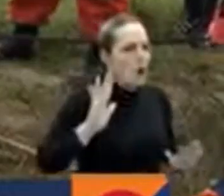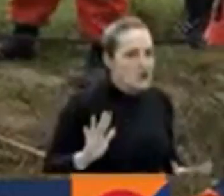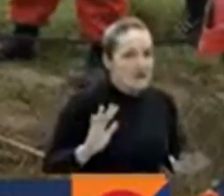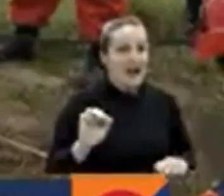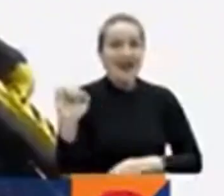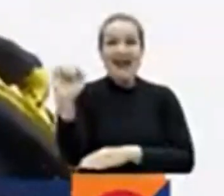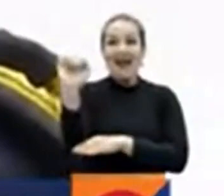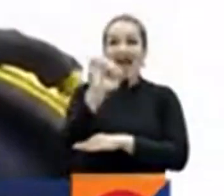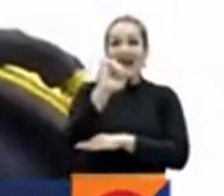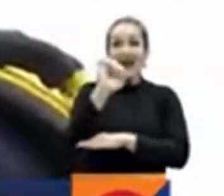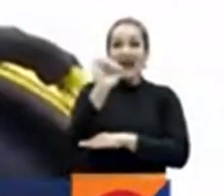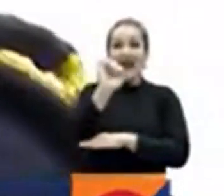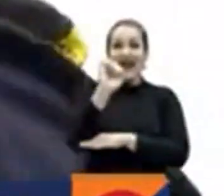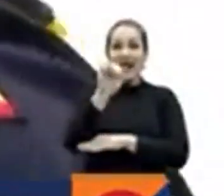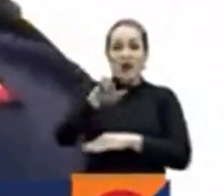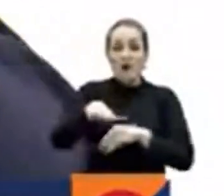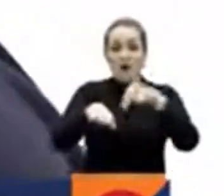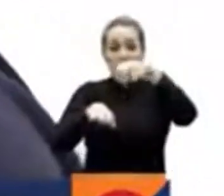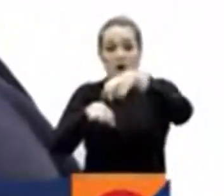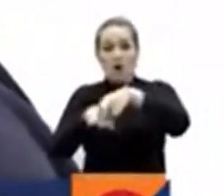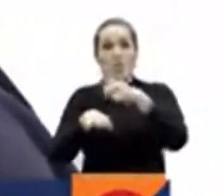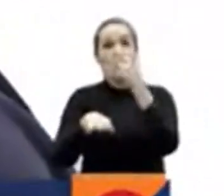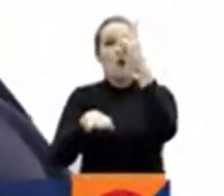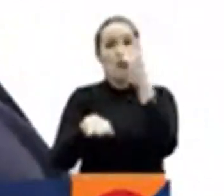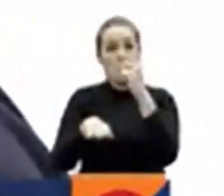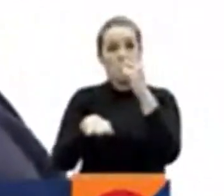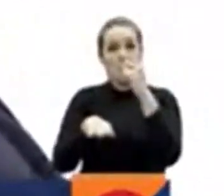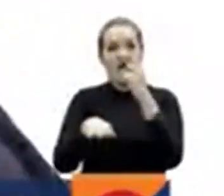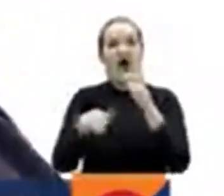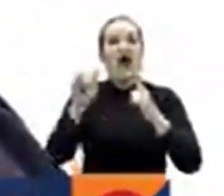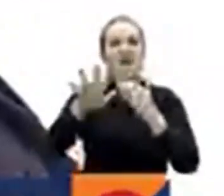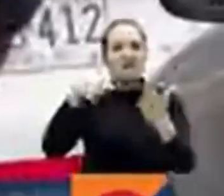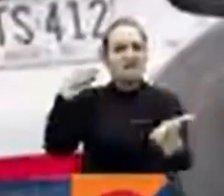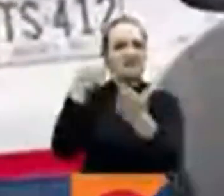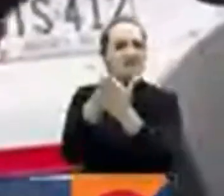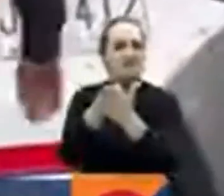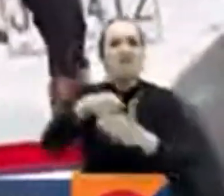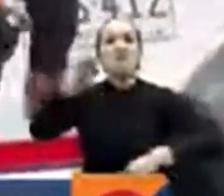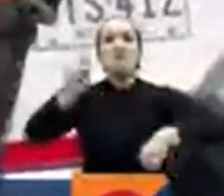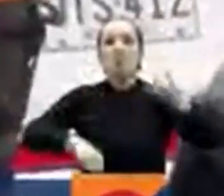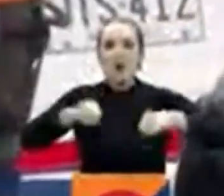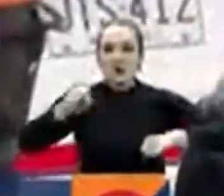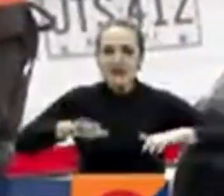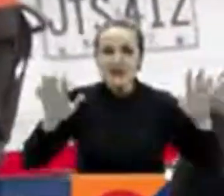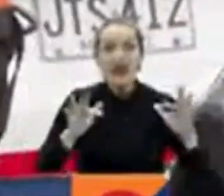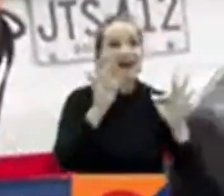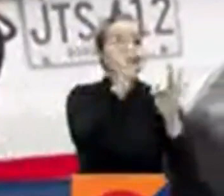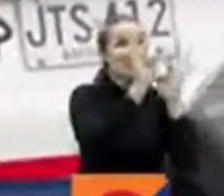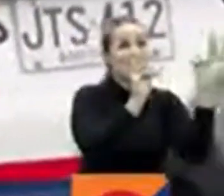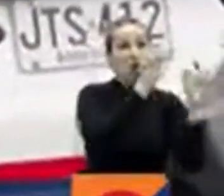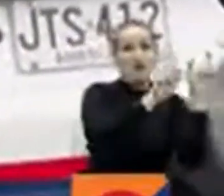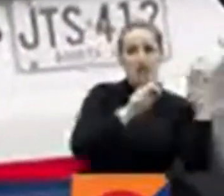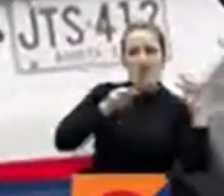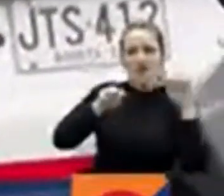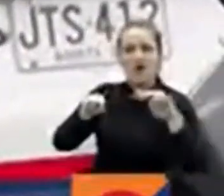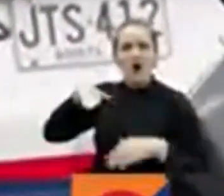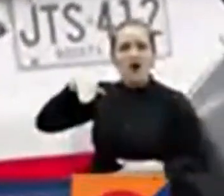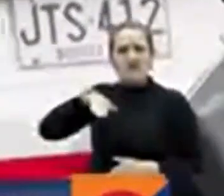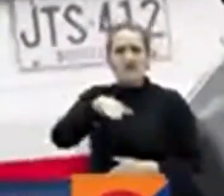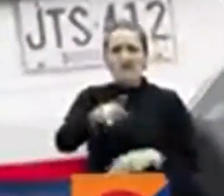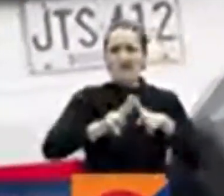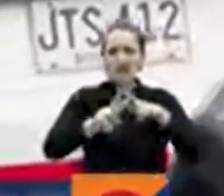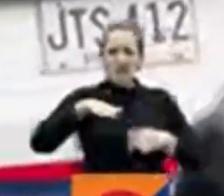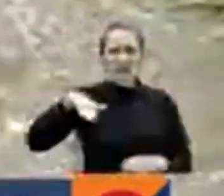solamente haya una víctima en el vehículo y que todo se trate de un accidente de tránsito, pues testigos aseguran que el carro iba a alta